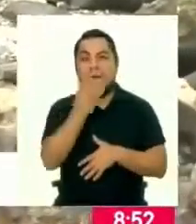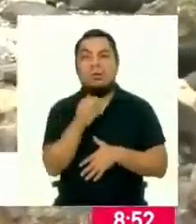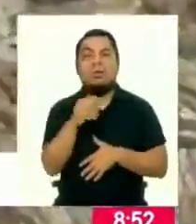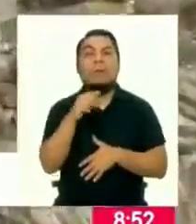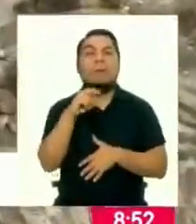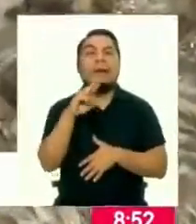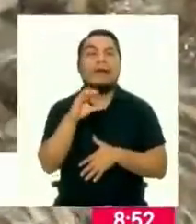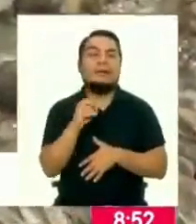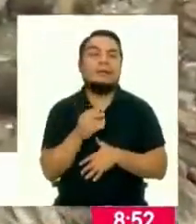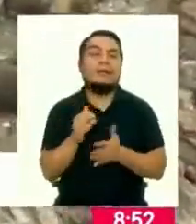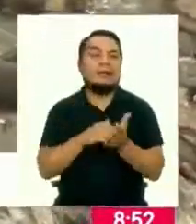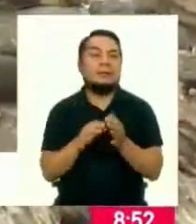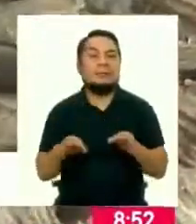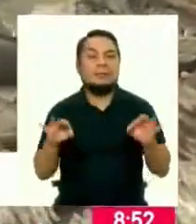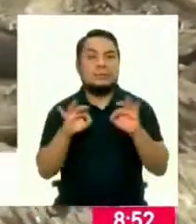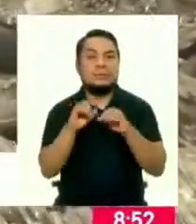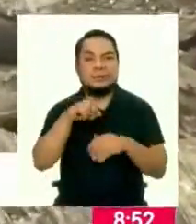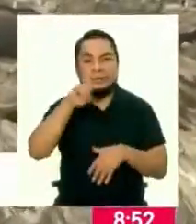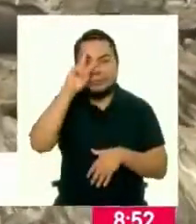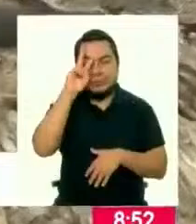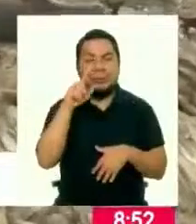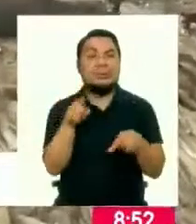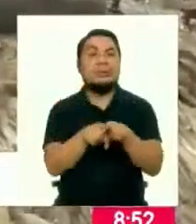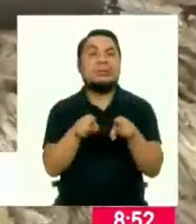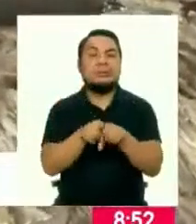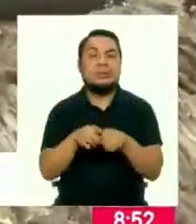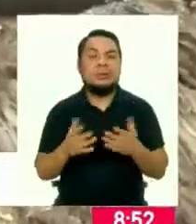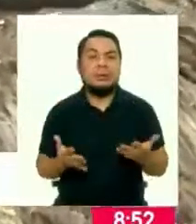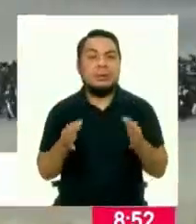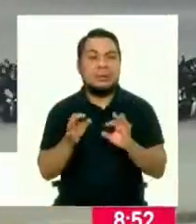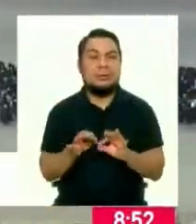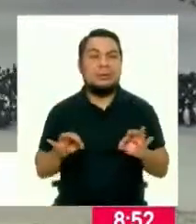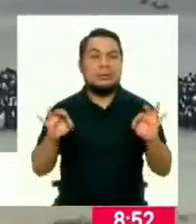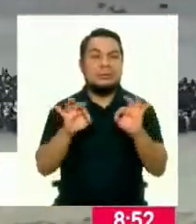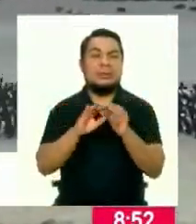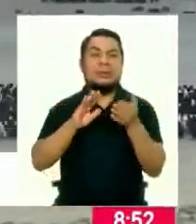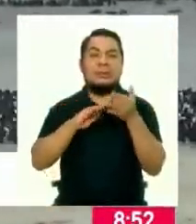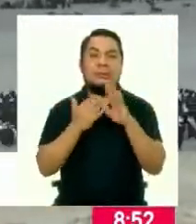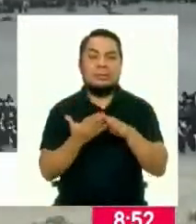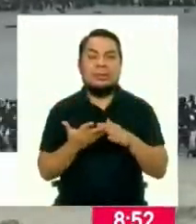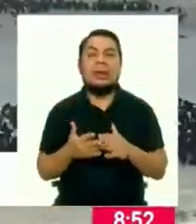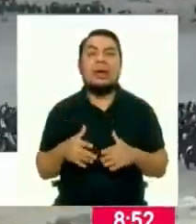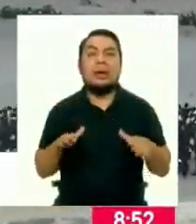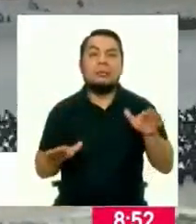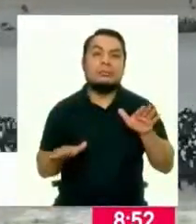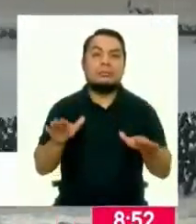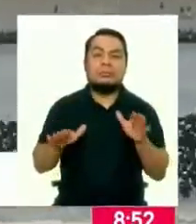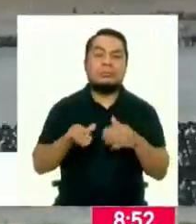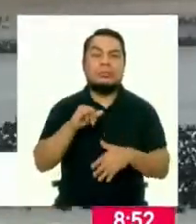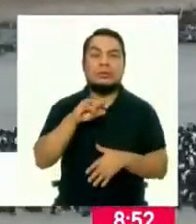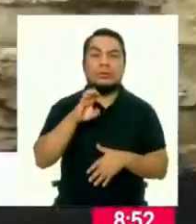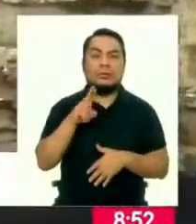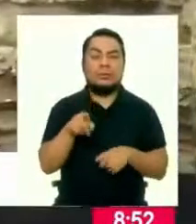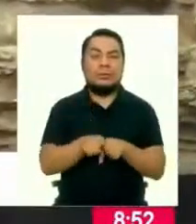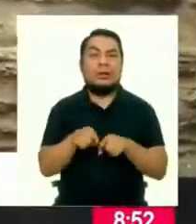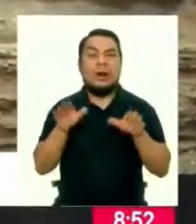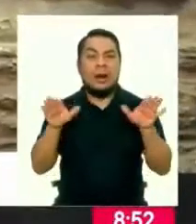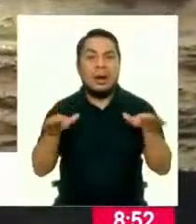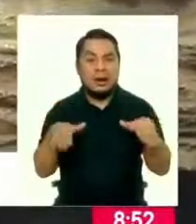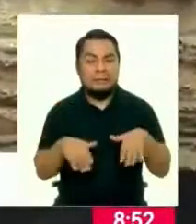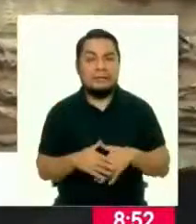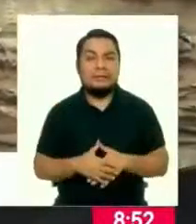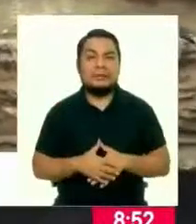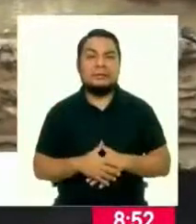más importante del país. Asimismo, de una importante población de pingüinos de Humboldt y aves guaneras.